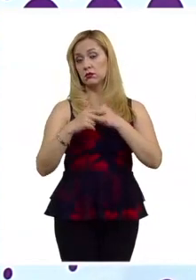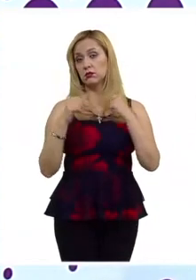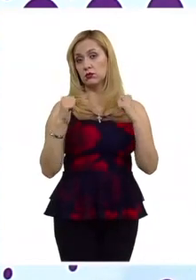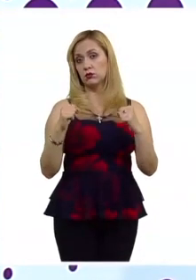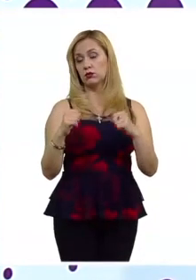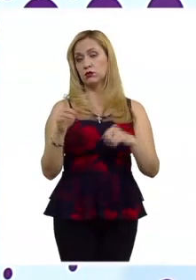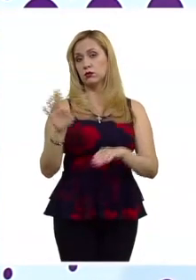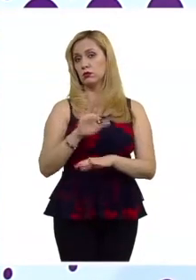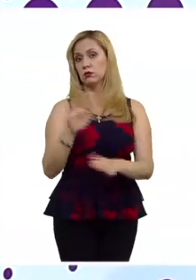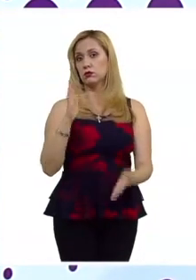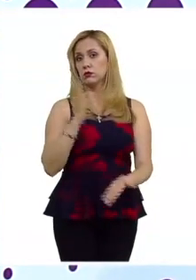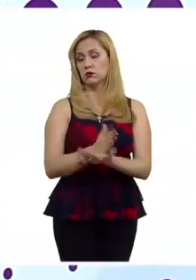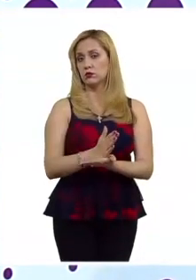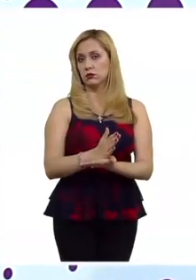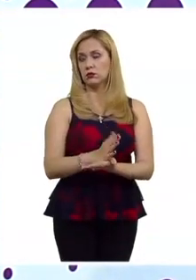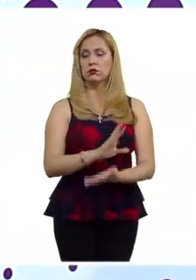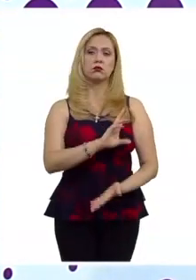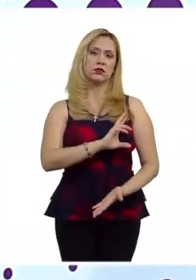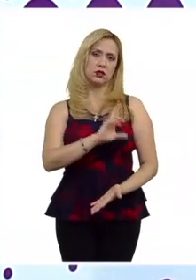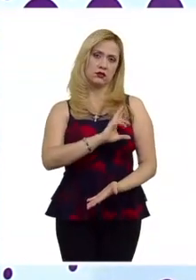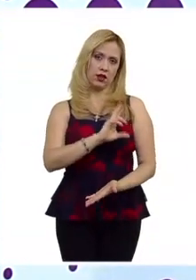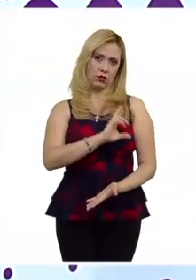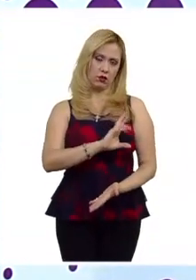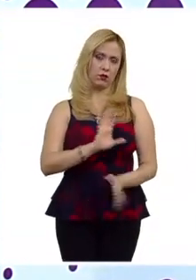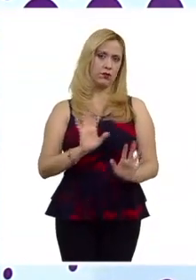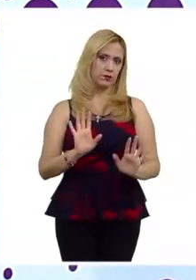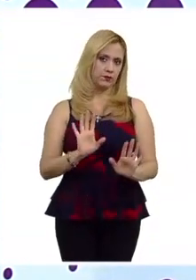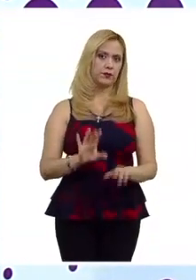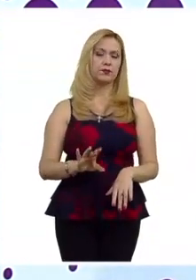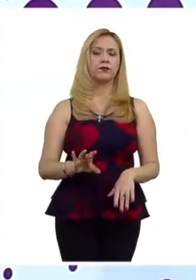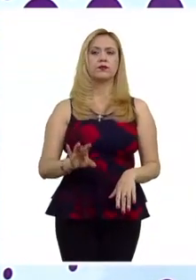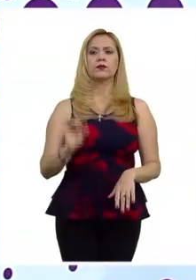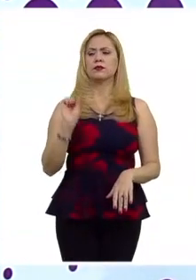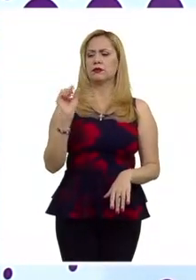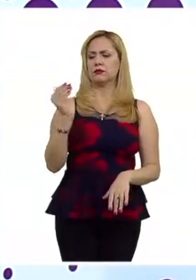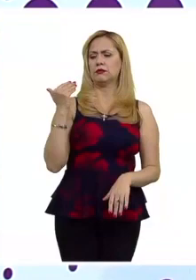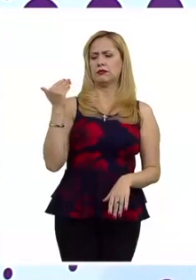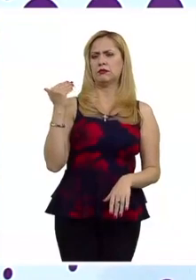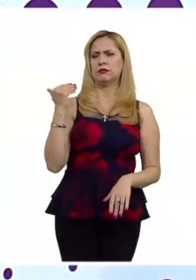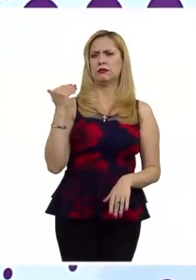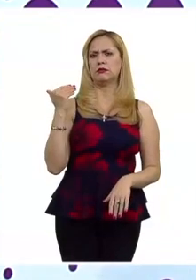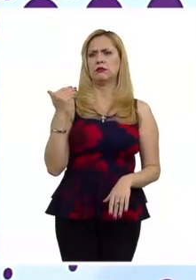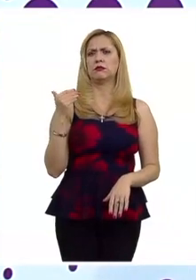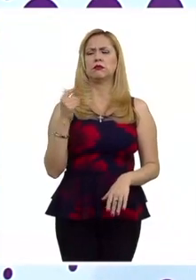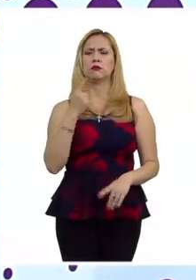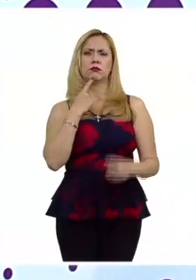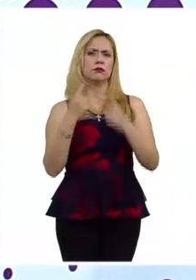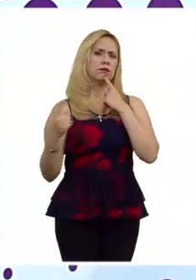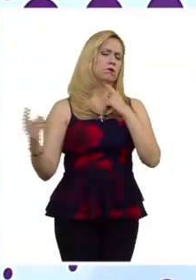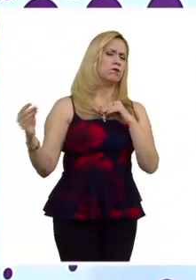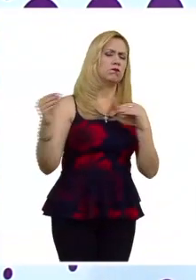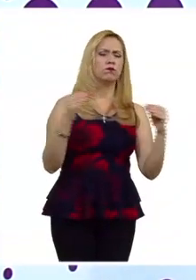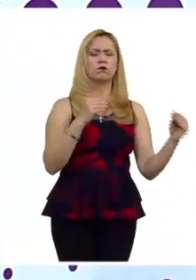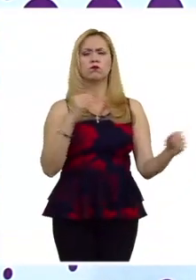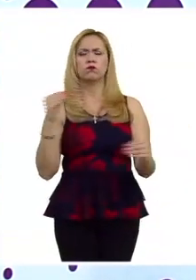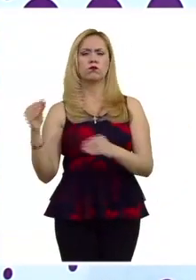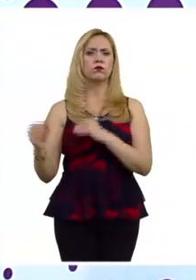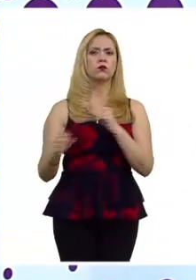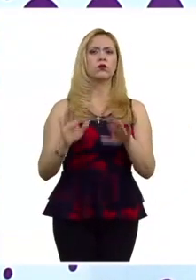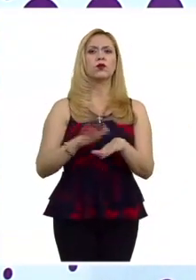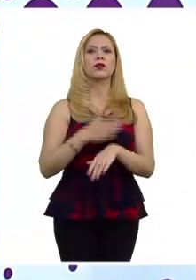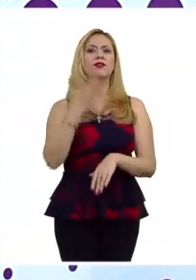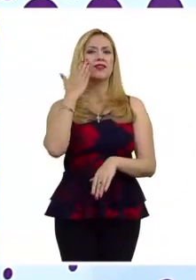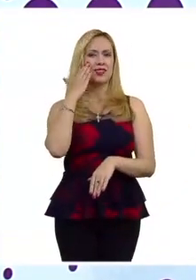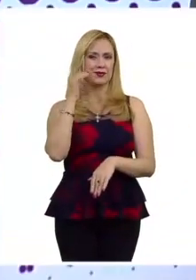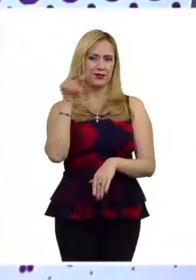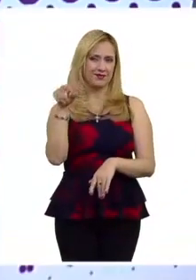refiriéndonos al ámbito privado recientemente se ha generado una serie de discusiones justo a partir de las redes sociales